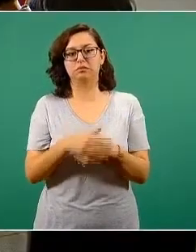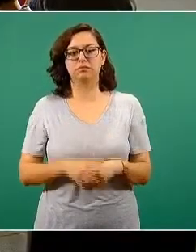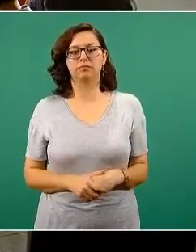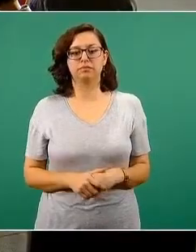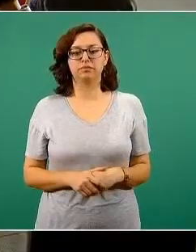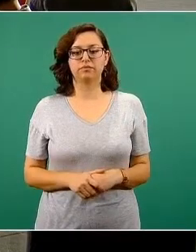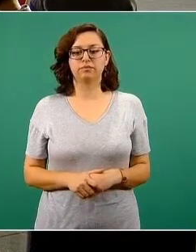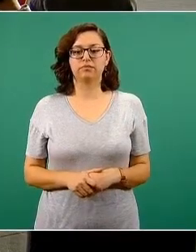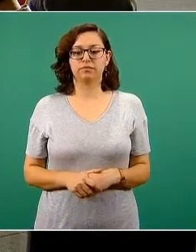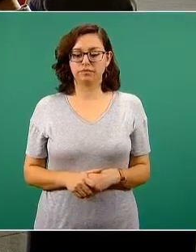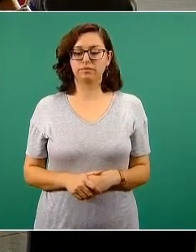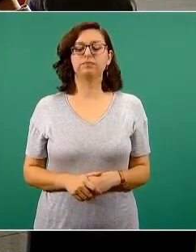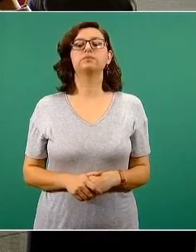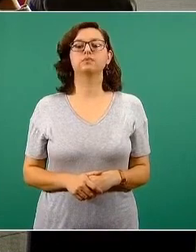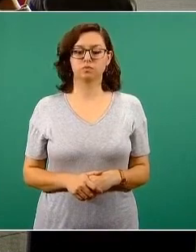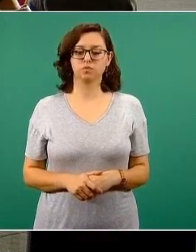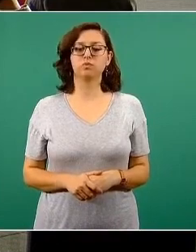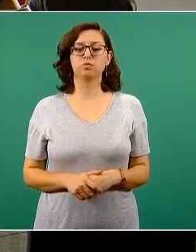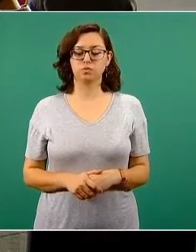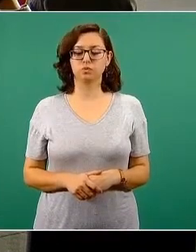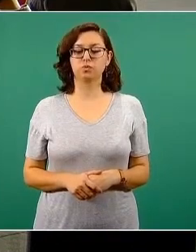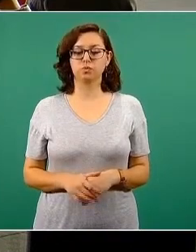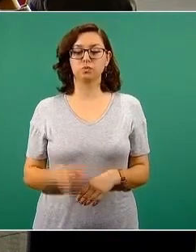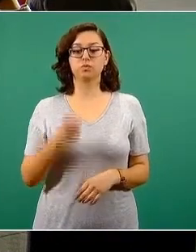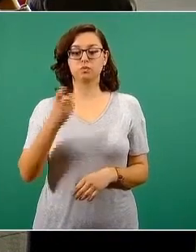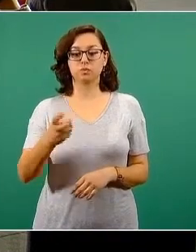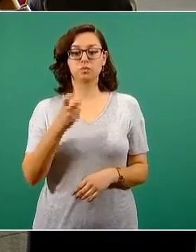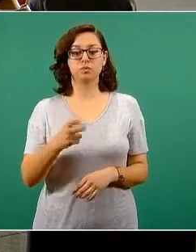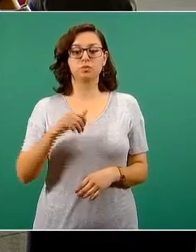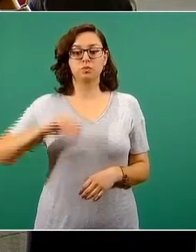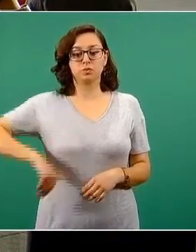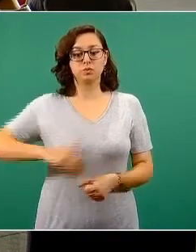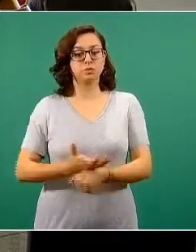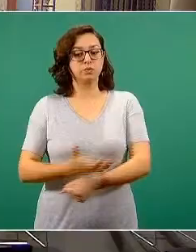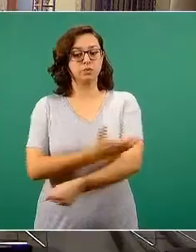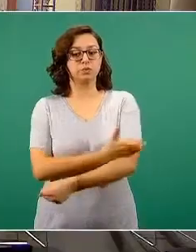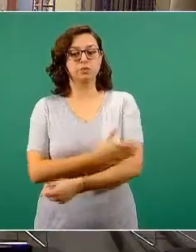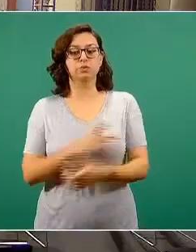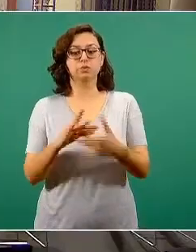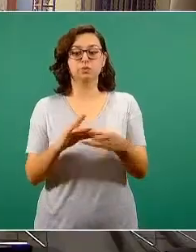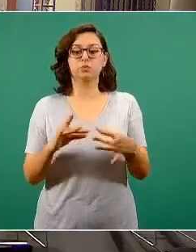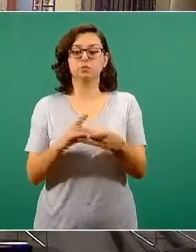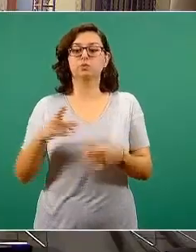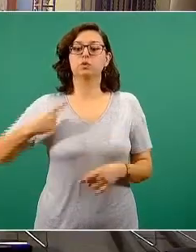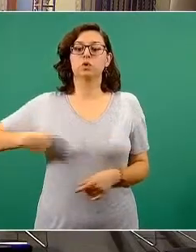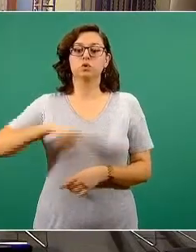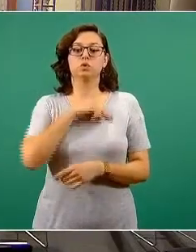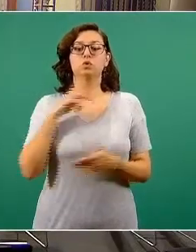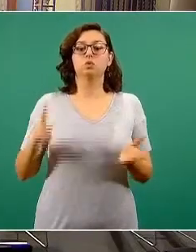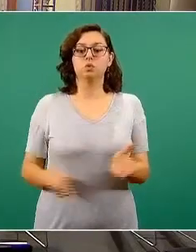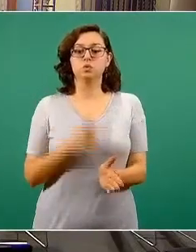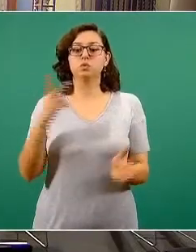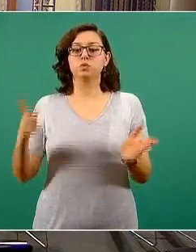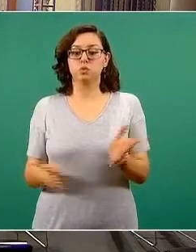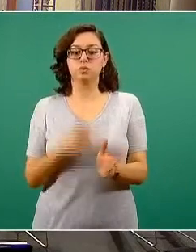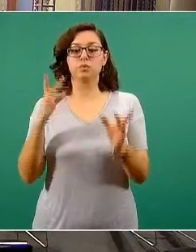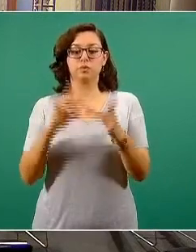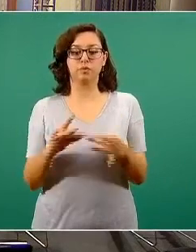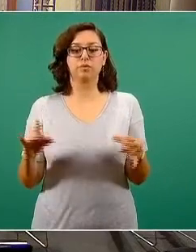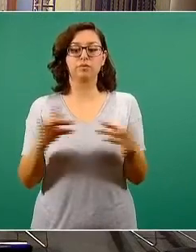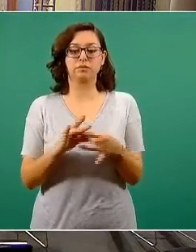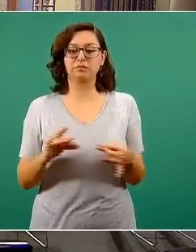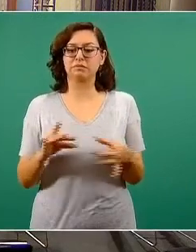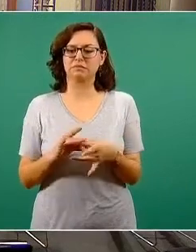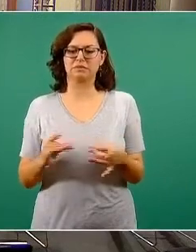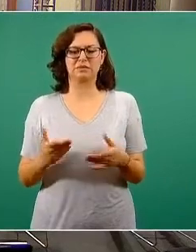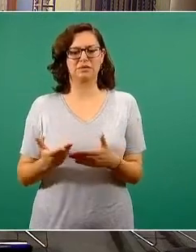Sí, exactamente, aquí lo que, retomando lo que dicen, compañeras, lo que hemos enfatizado desde hace muchos, muchos meses